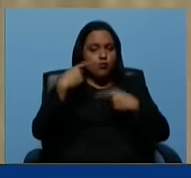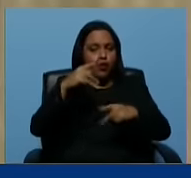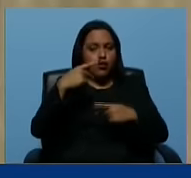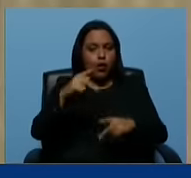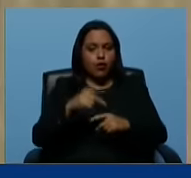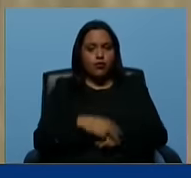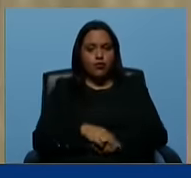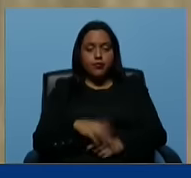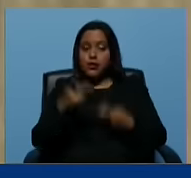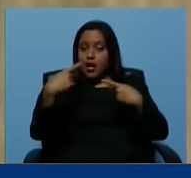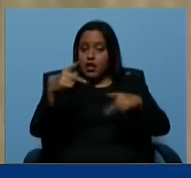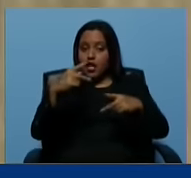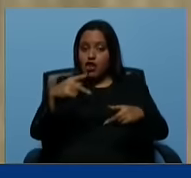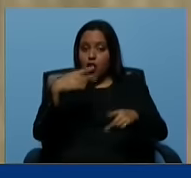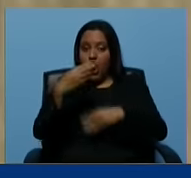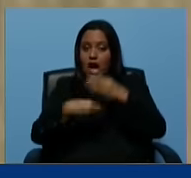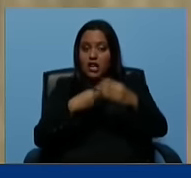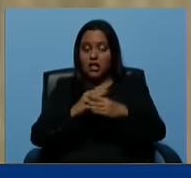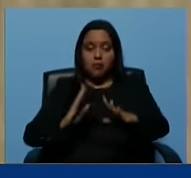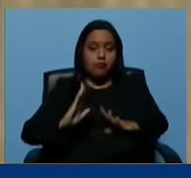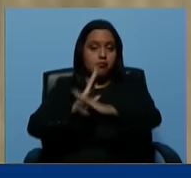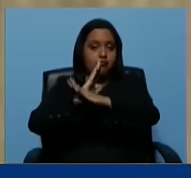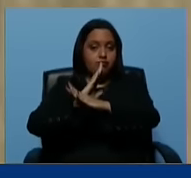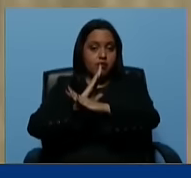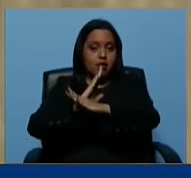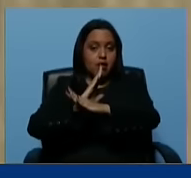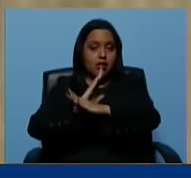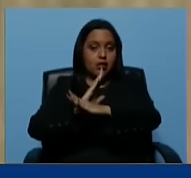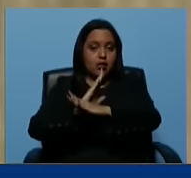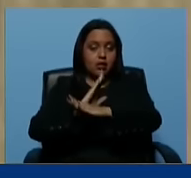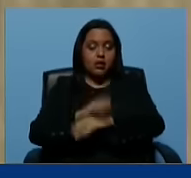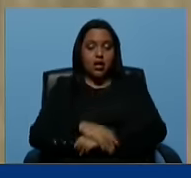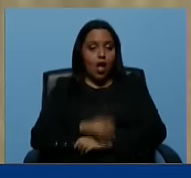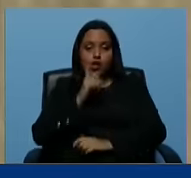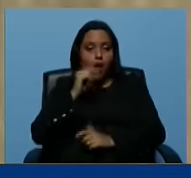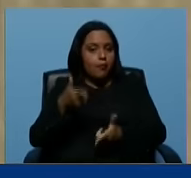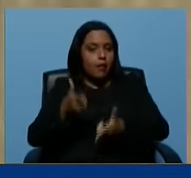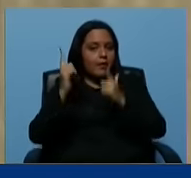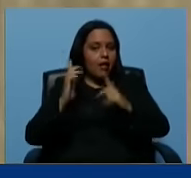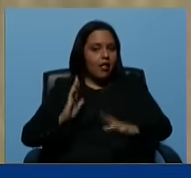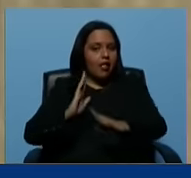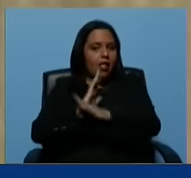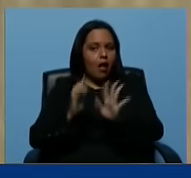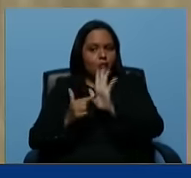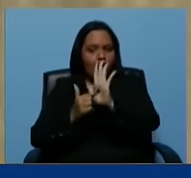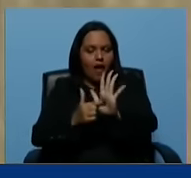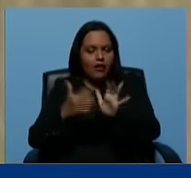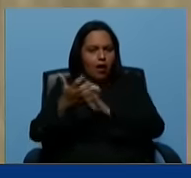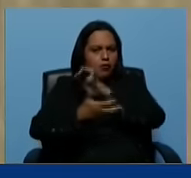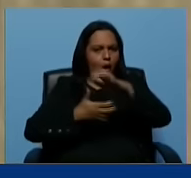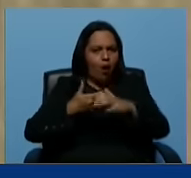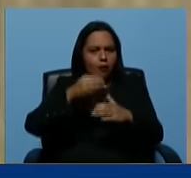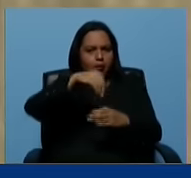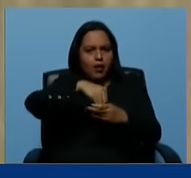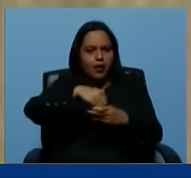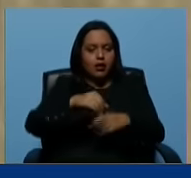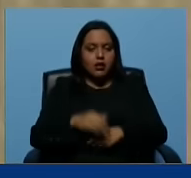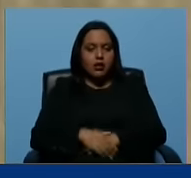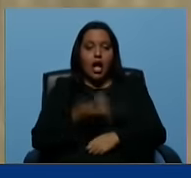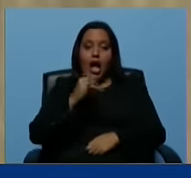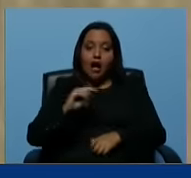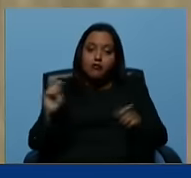ponerle coto no permitir la transmisión de violencia en vivo lo